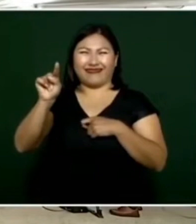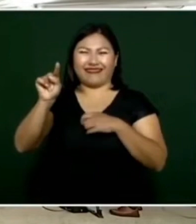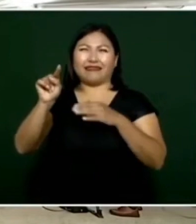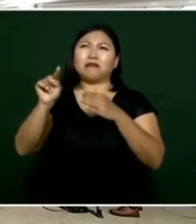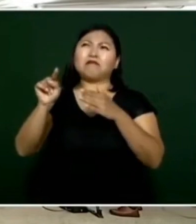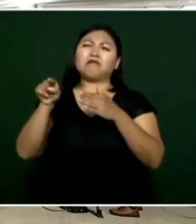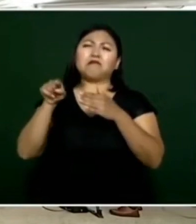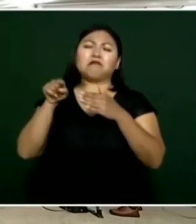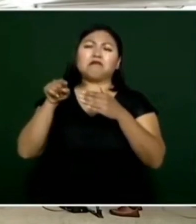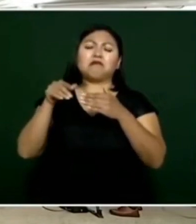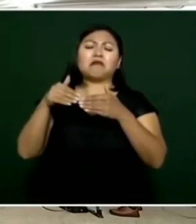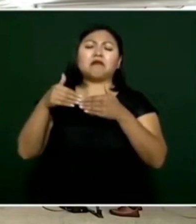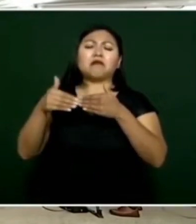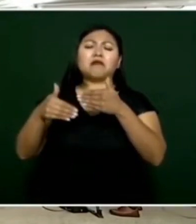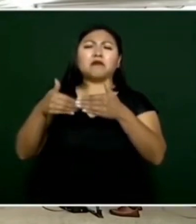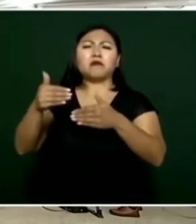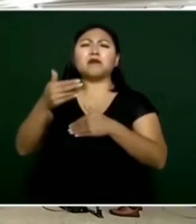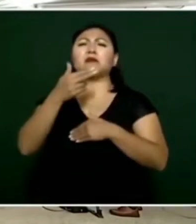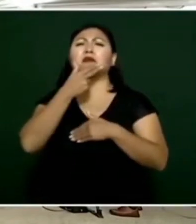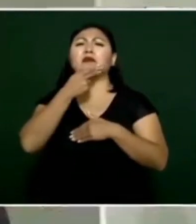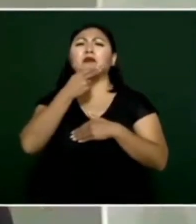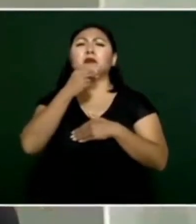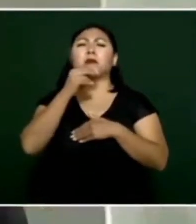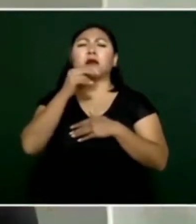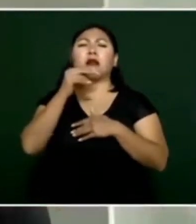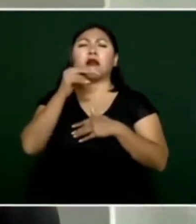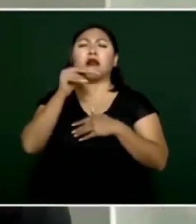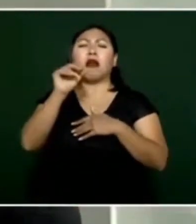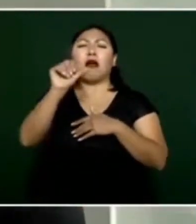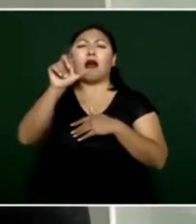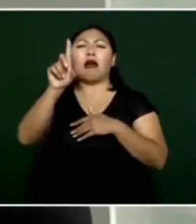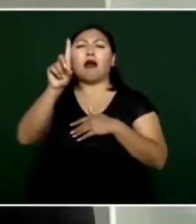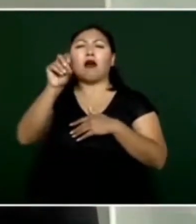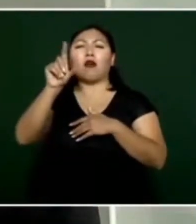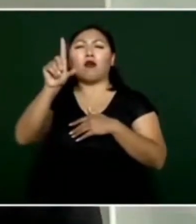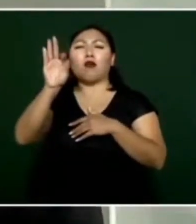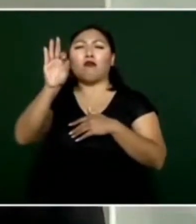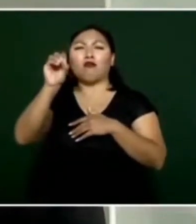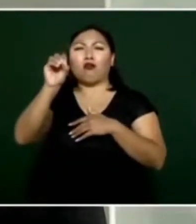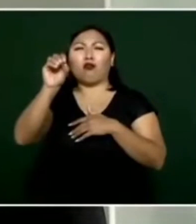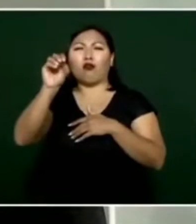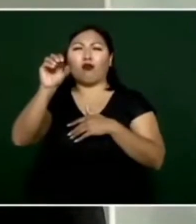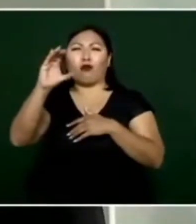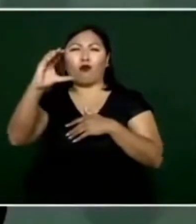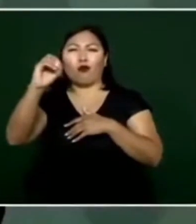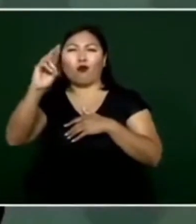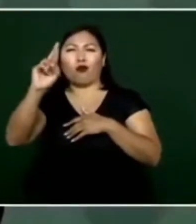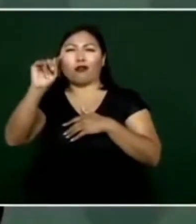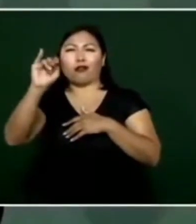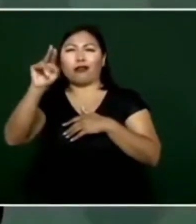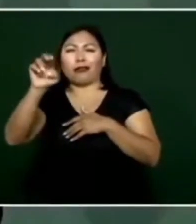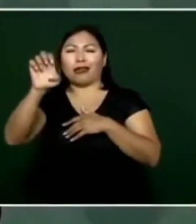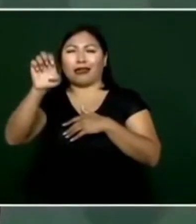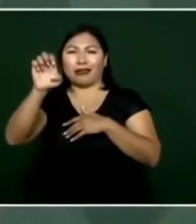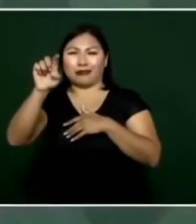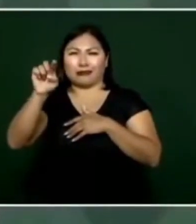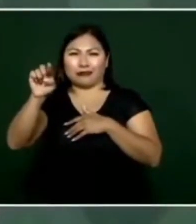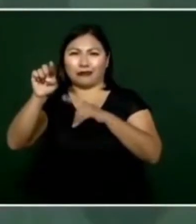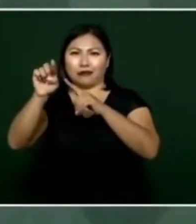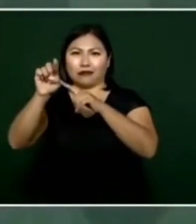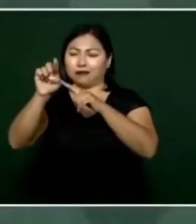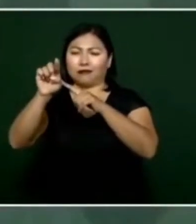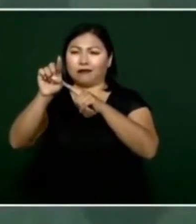don Adolfo Ruiz Cortines pero no el creador fue Porfirio Díaz según